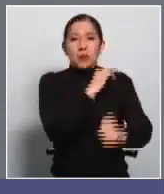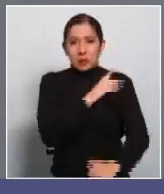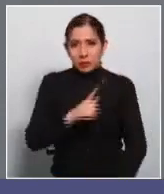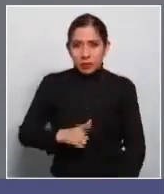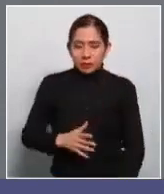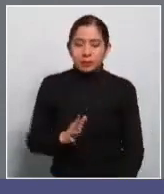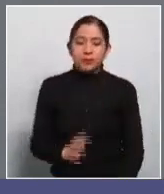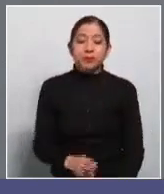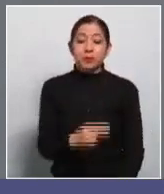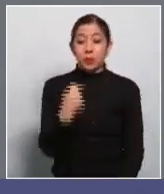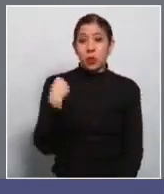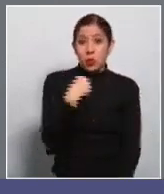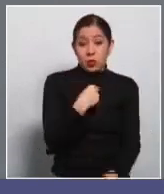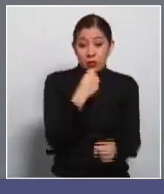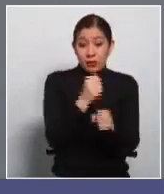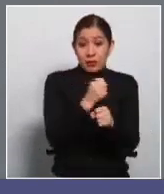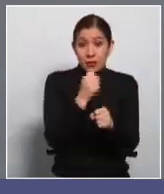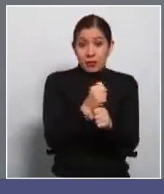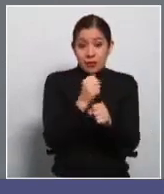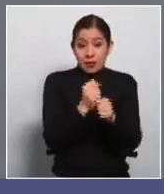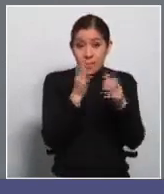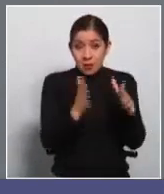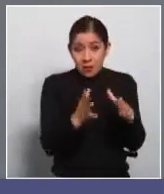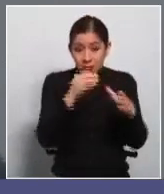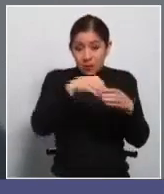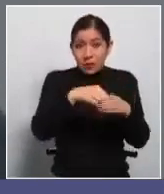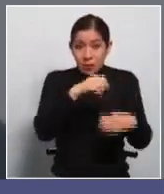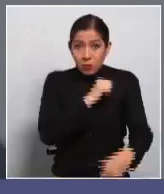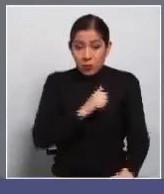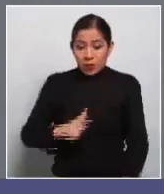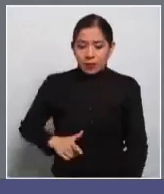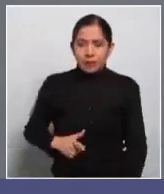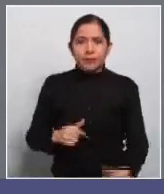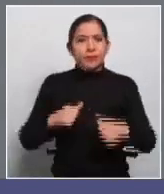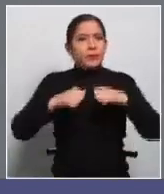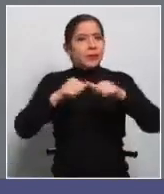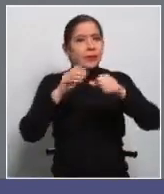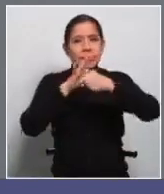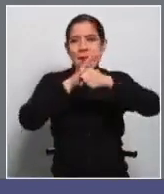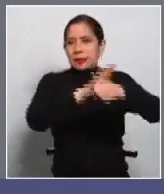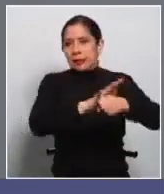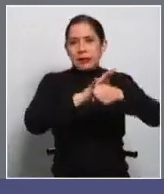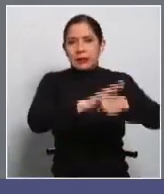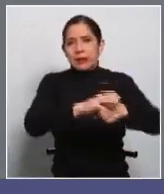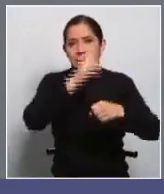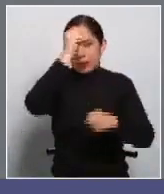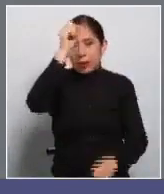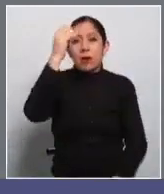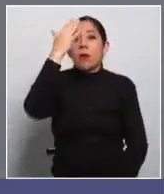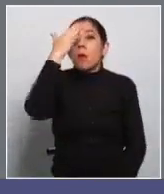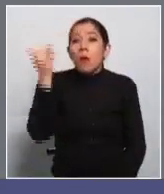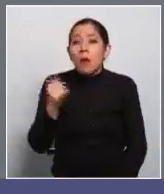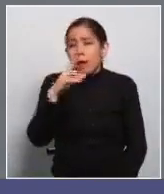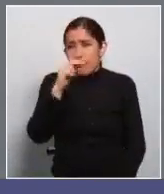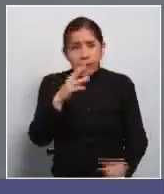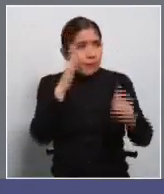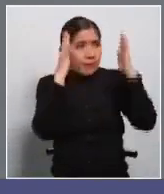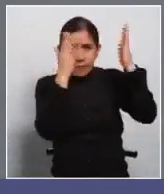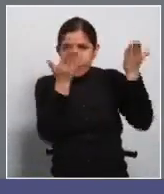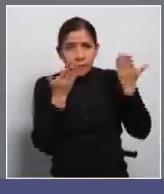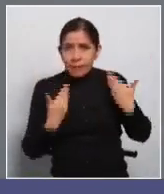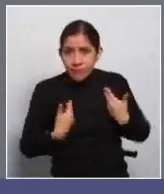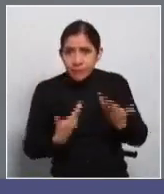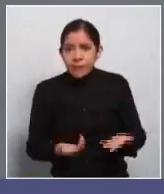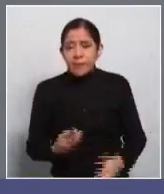como trabajadores municipales seguimos con la medida de presión, debido a que no estamos siendo atendidos. que estamos